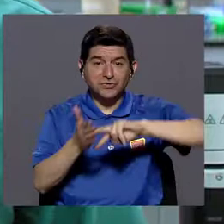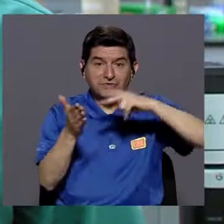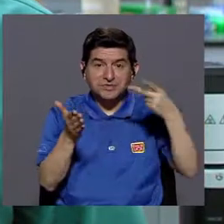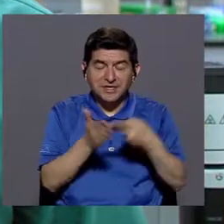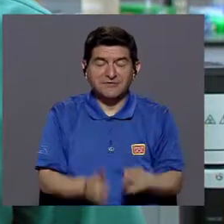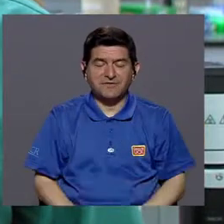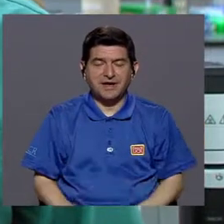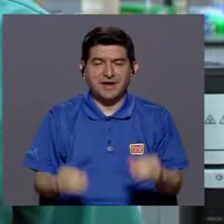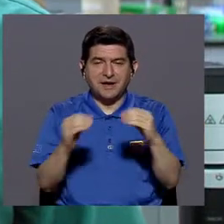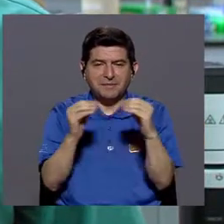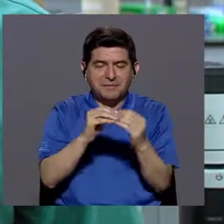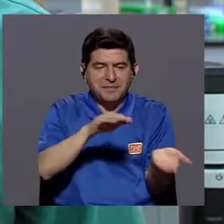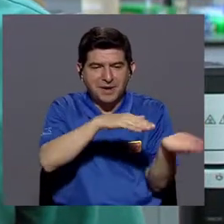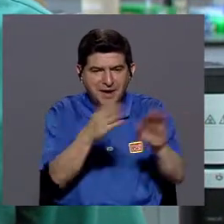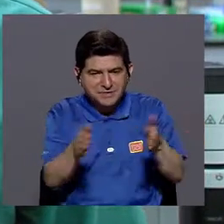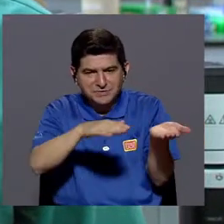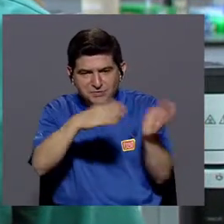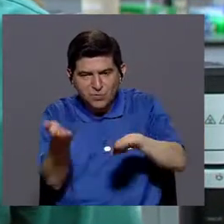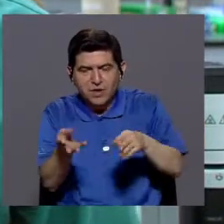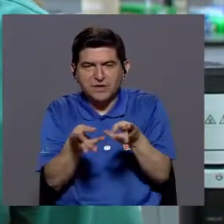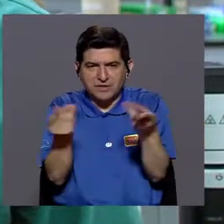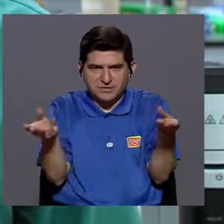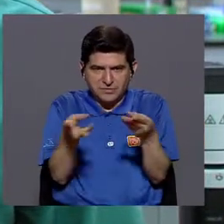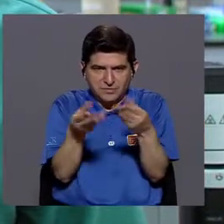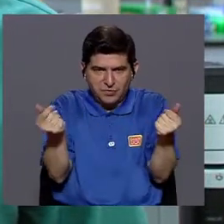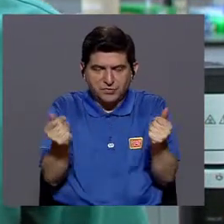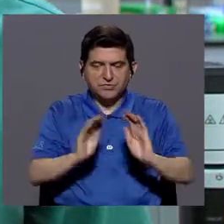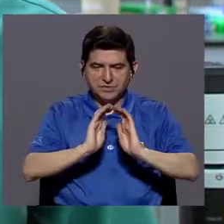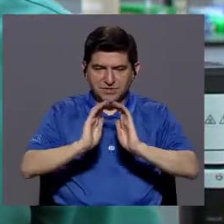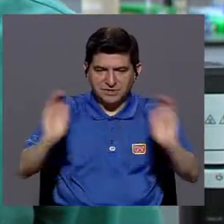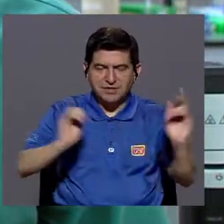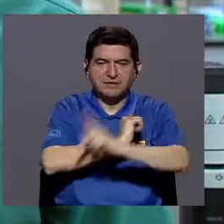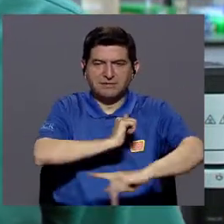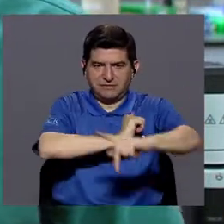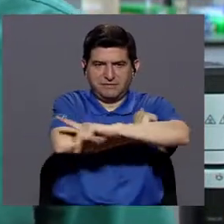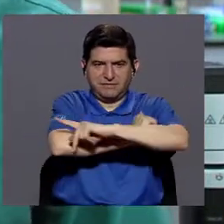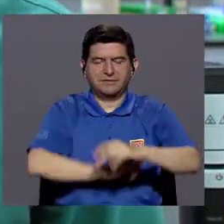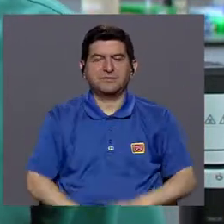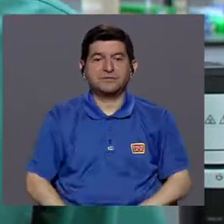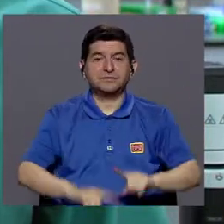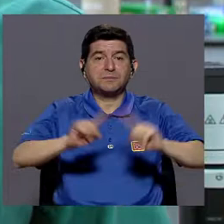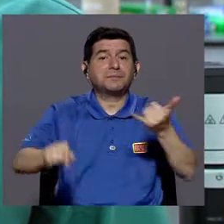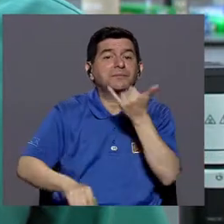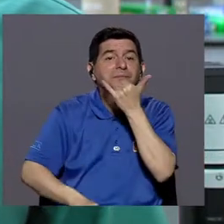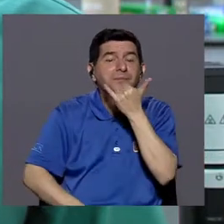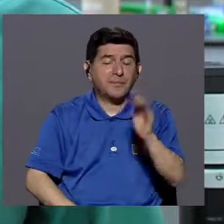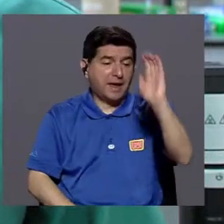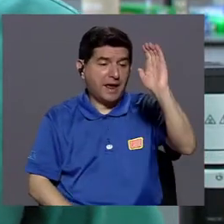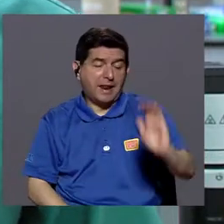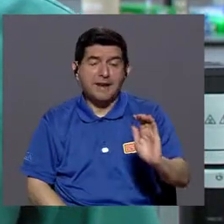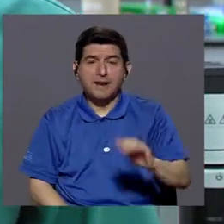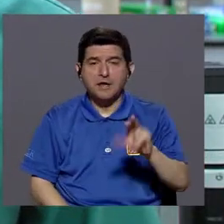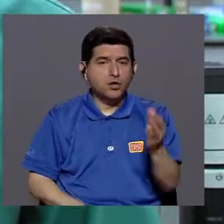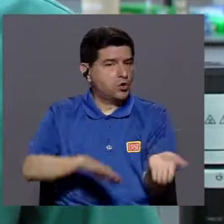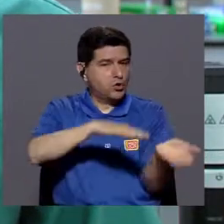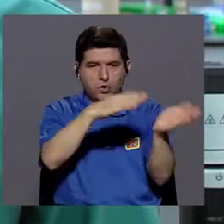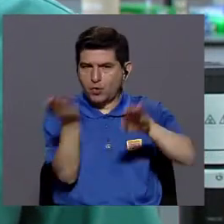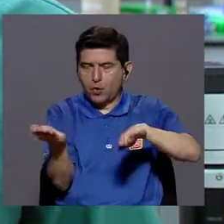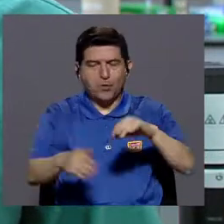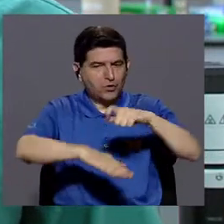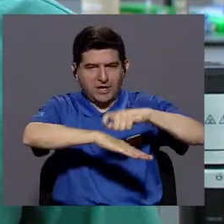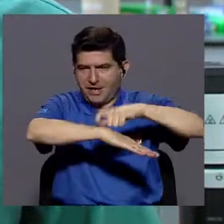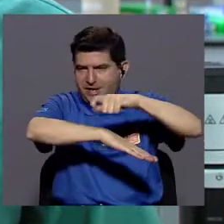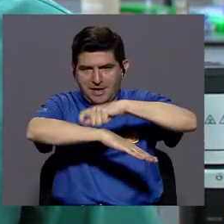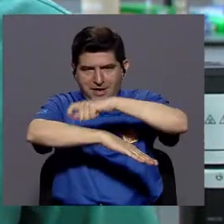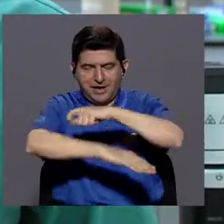decir que era el tercer asesino o el tercer causal de muerte infantil en el país. Lo que pasa es que el niño no se